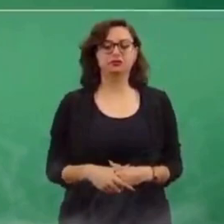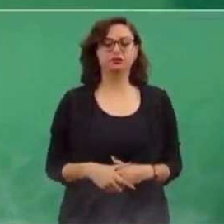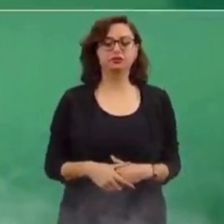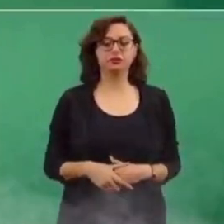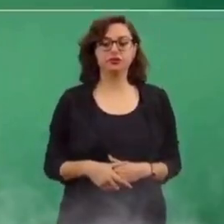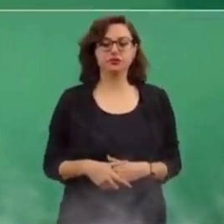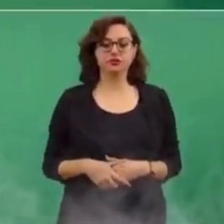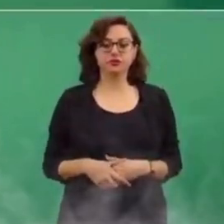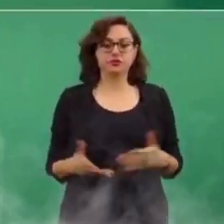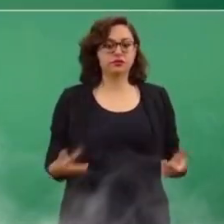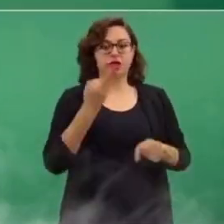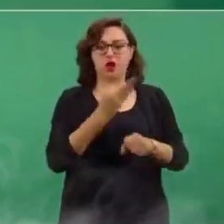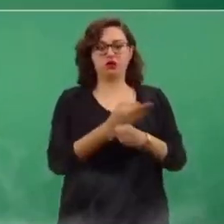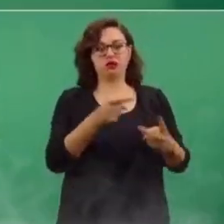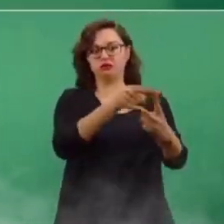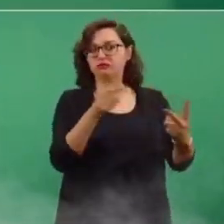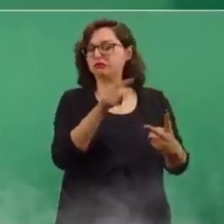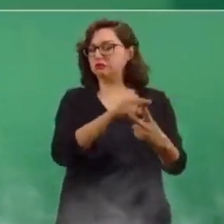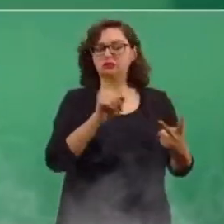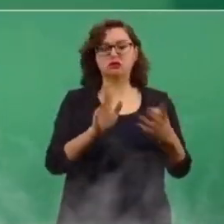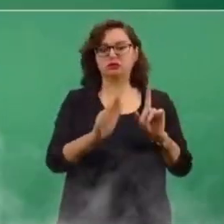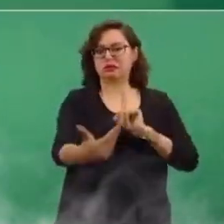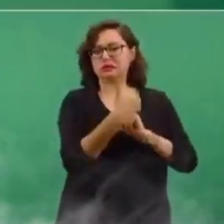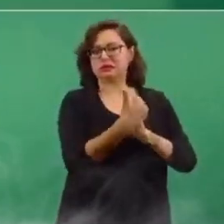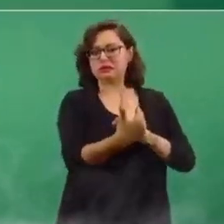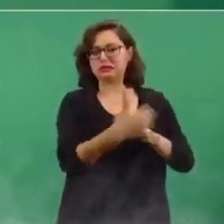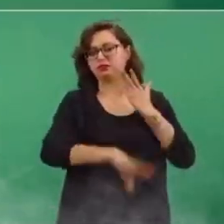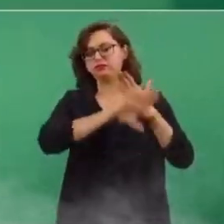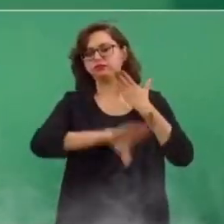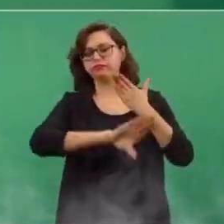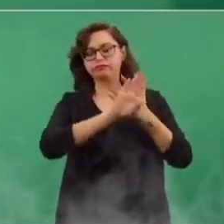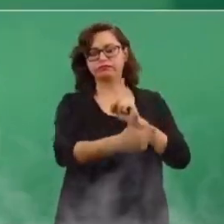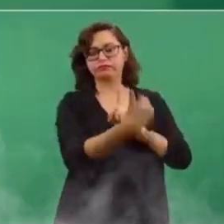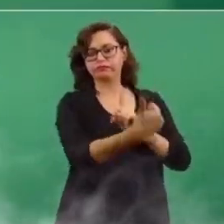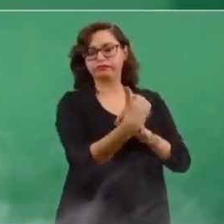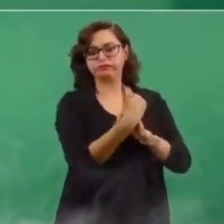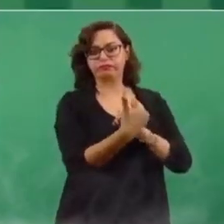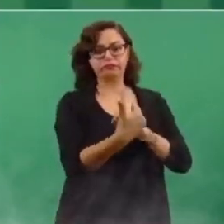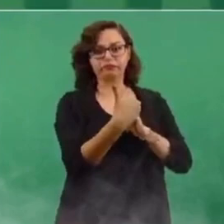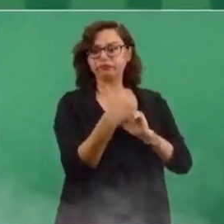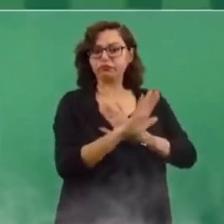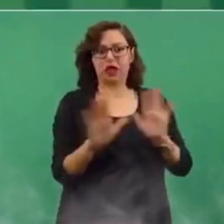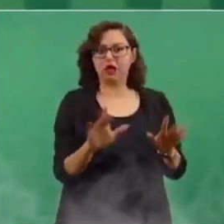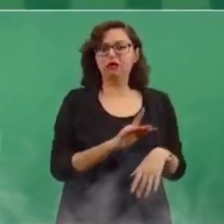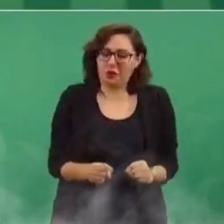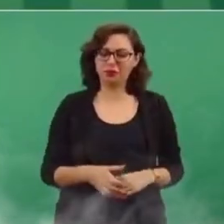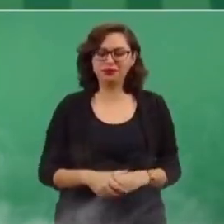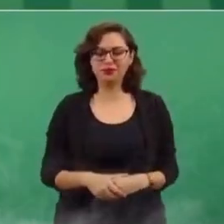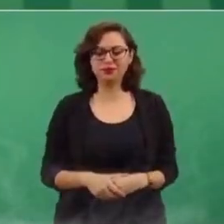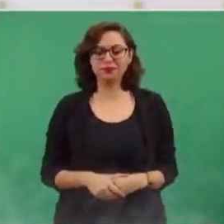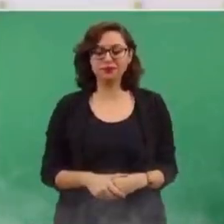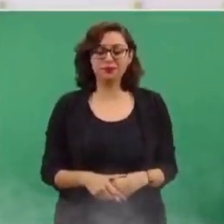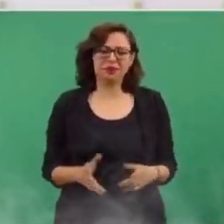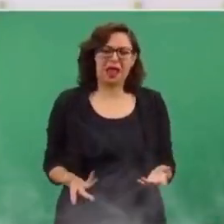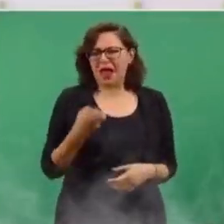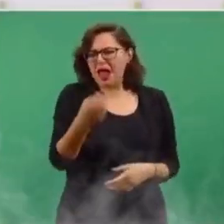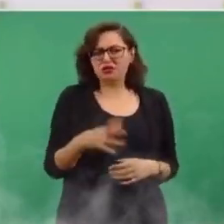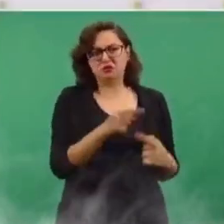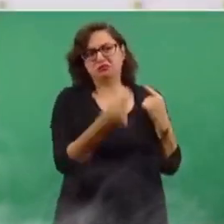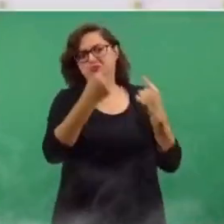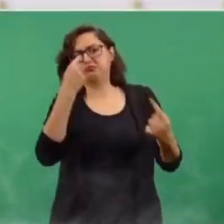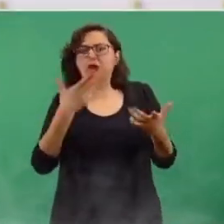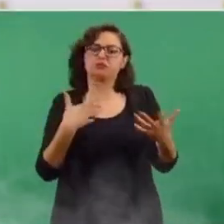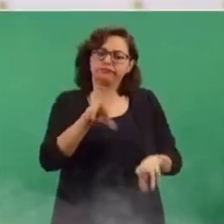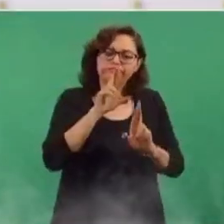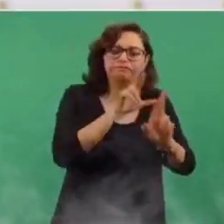Somos como el centro de todo su quehacer periodístico, como lo somos para otros medios, no sólo en ese caso. Lo cierto es